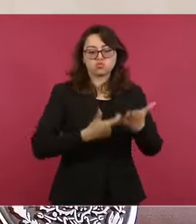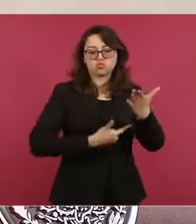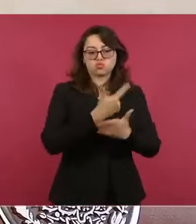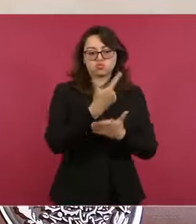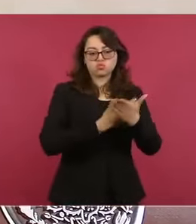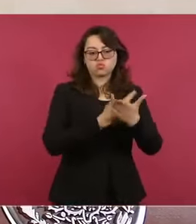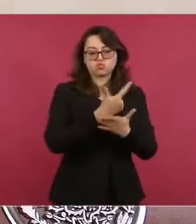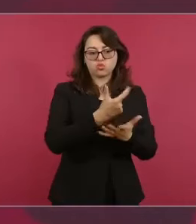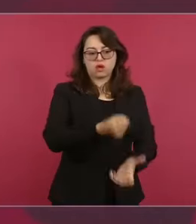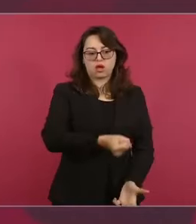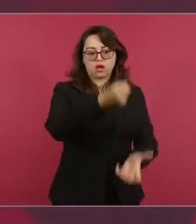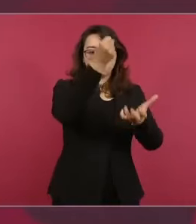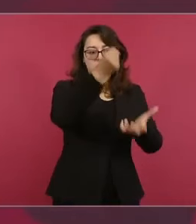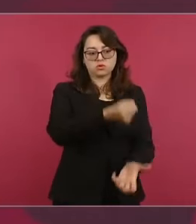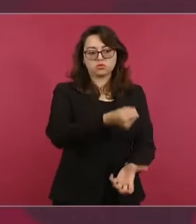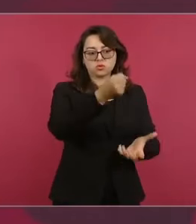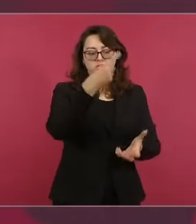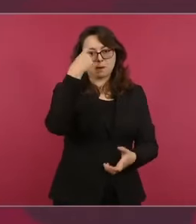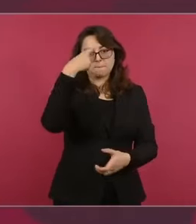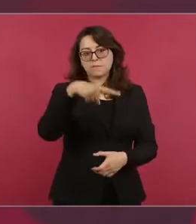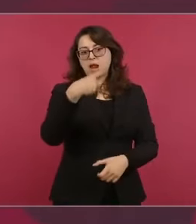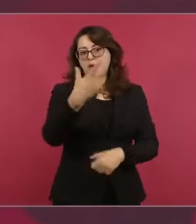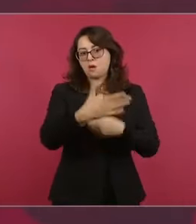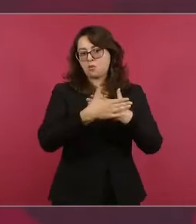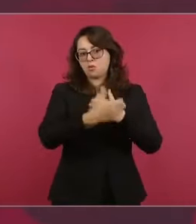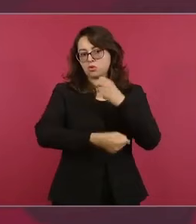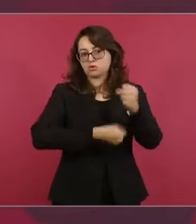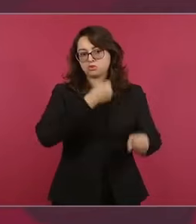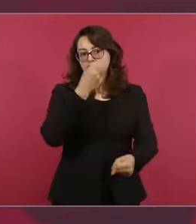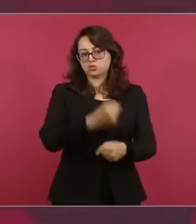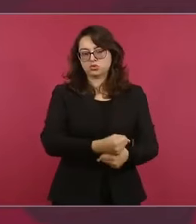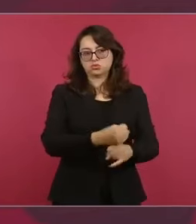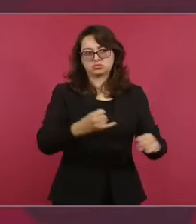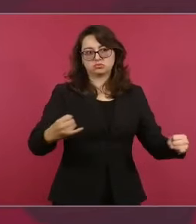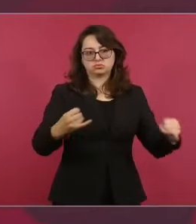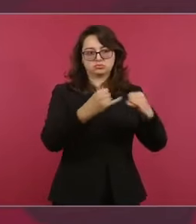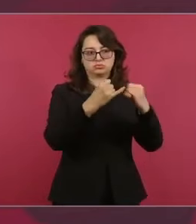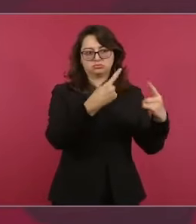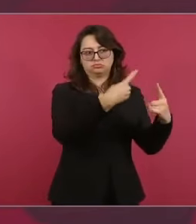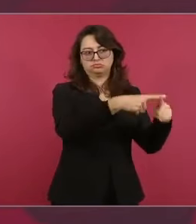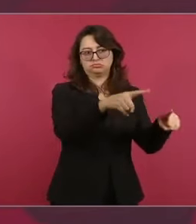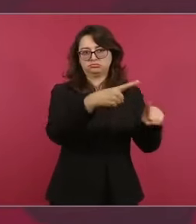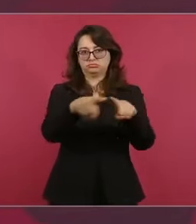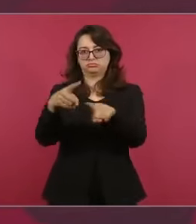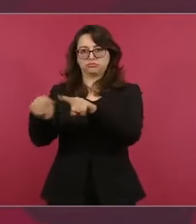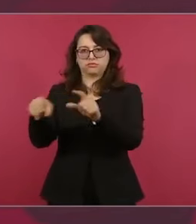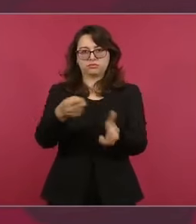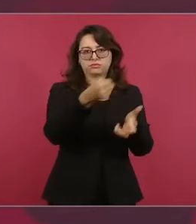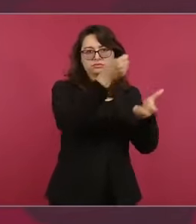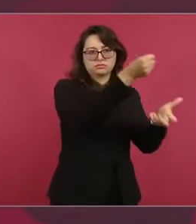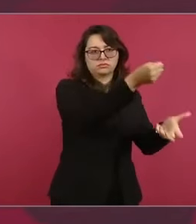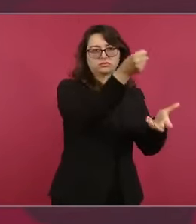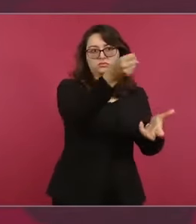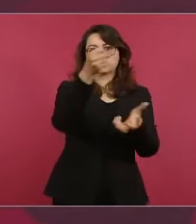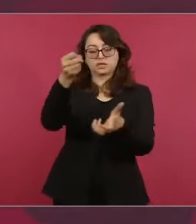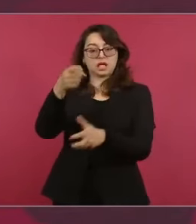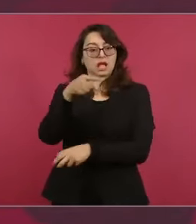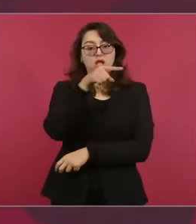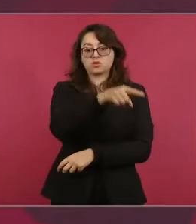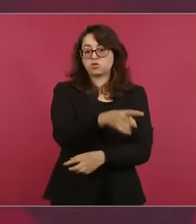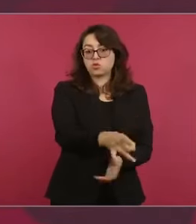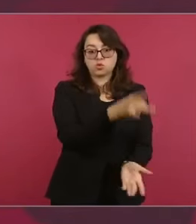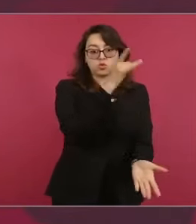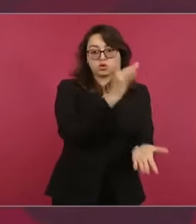función legislar y de manera específica tiene como función exclusiva la de aprobar el